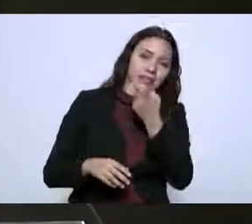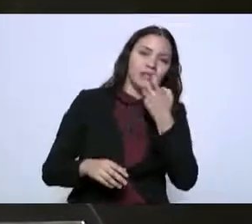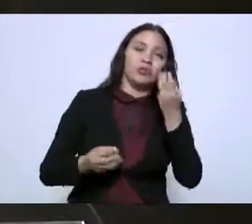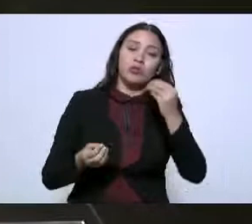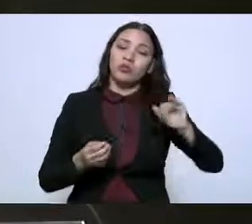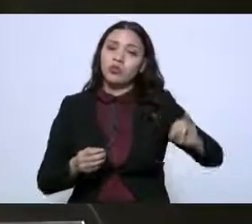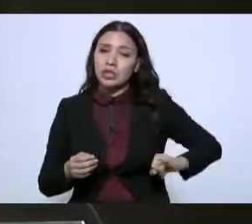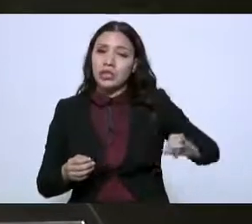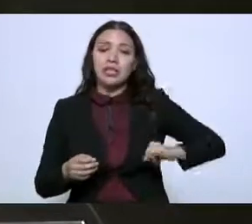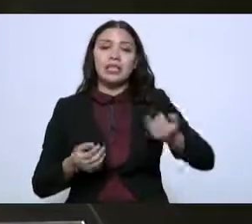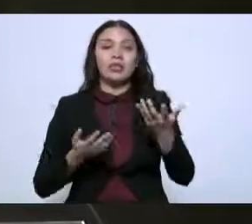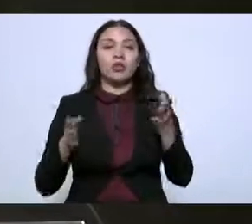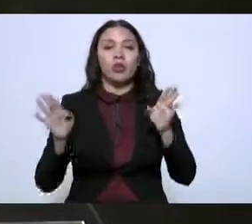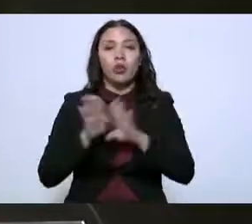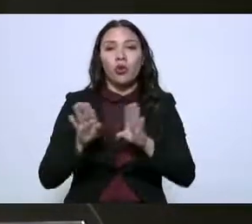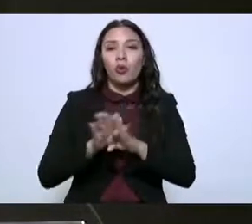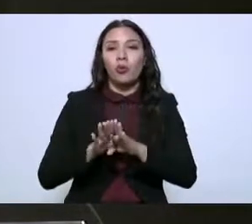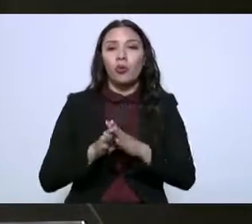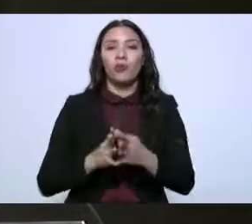que la